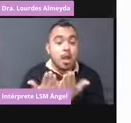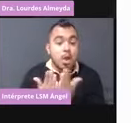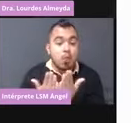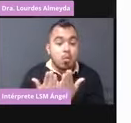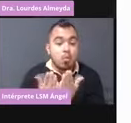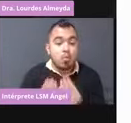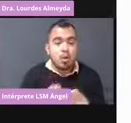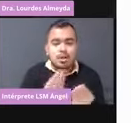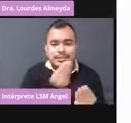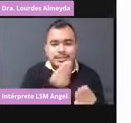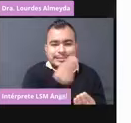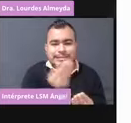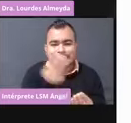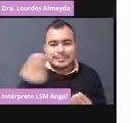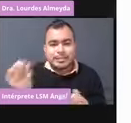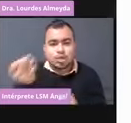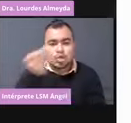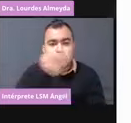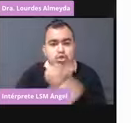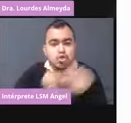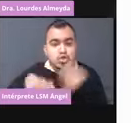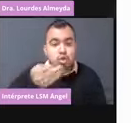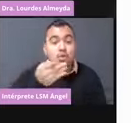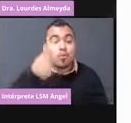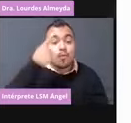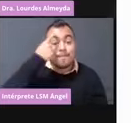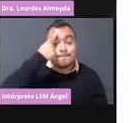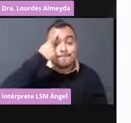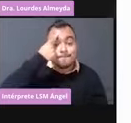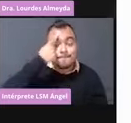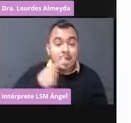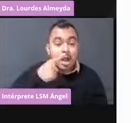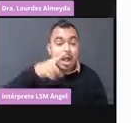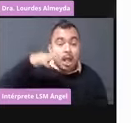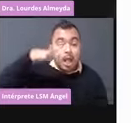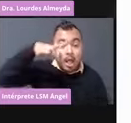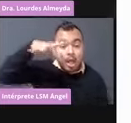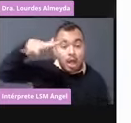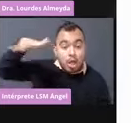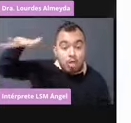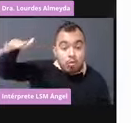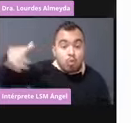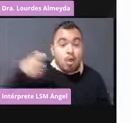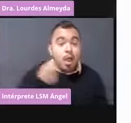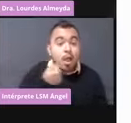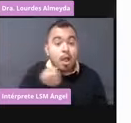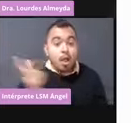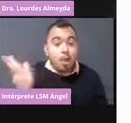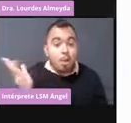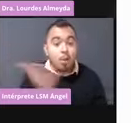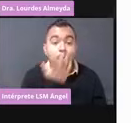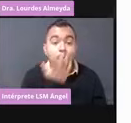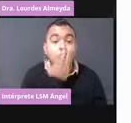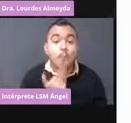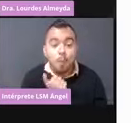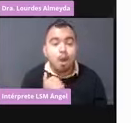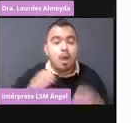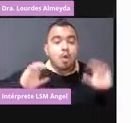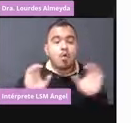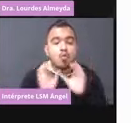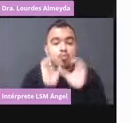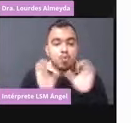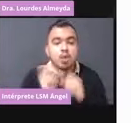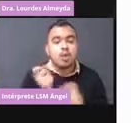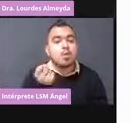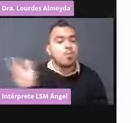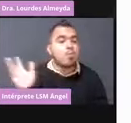para que todos los adultos mayores, que algunos no tienen computadora o algunos no tienen celular,